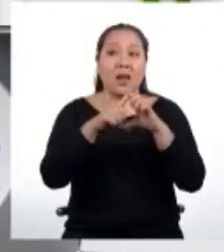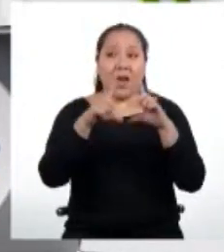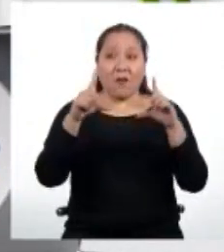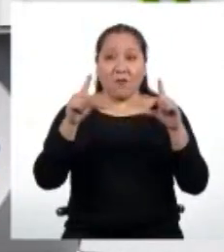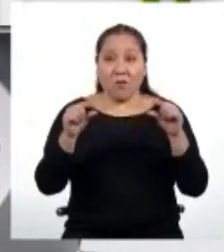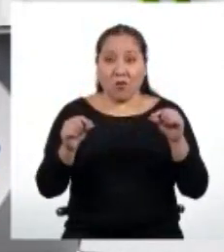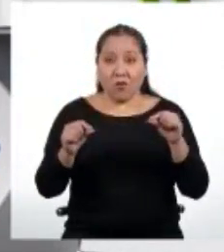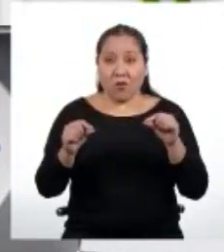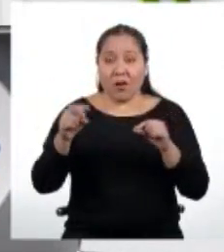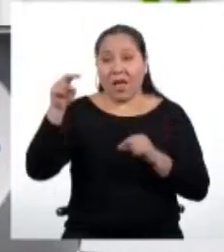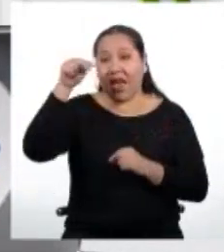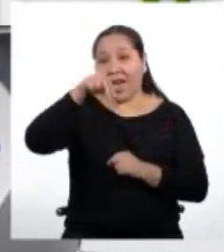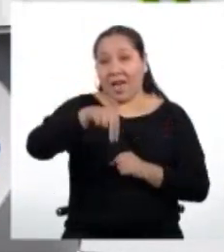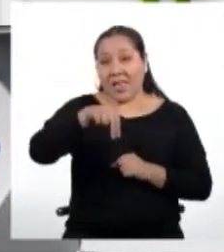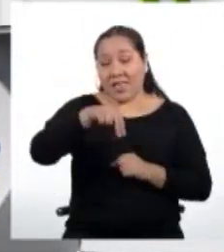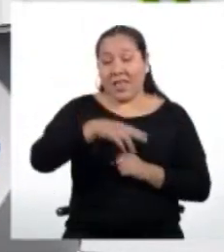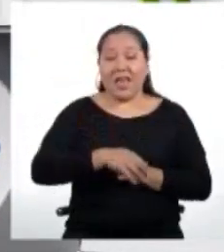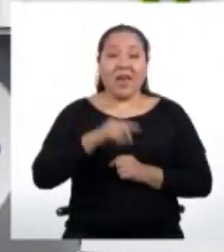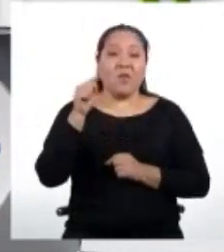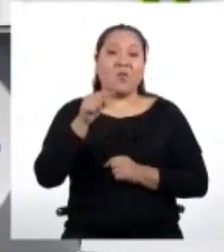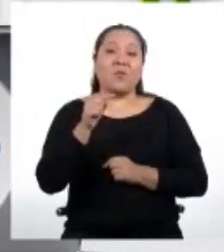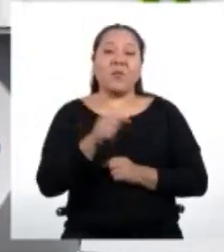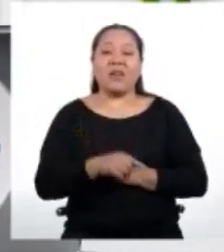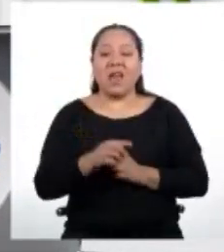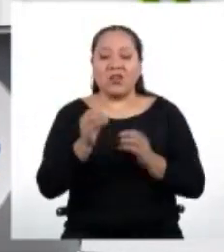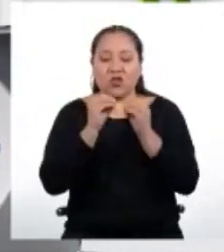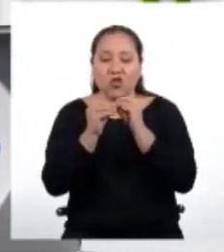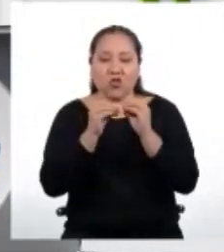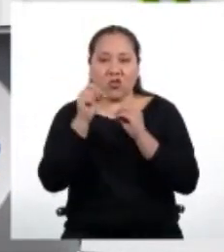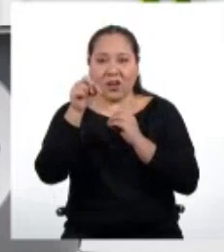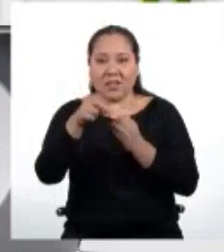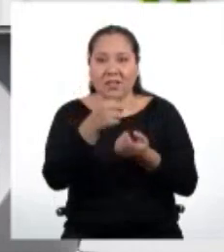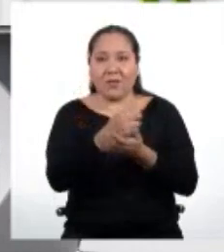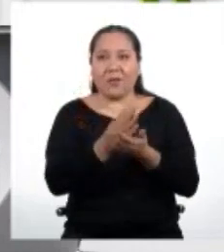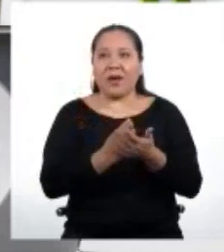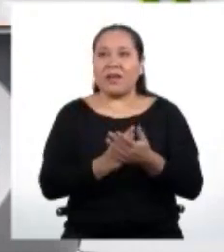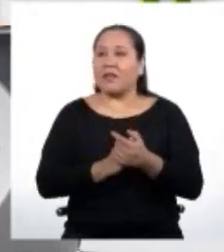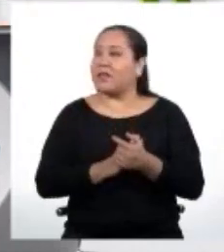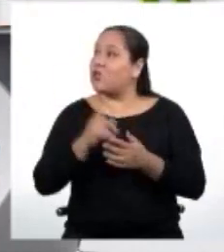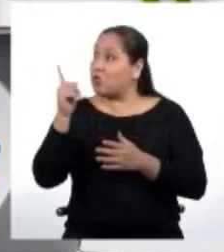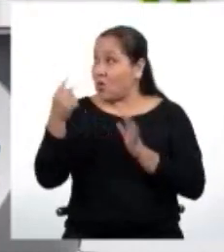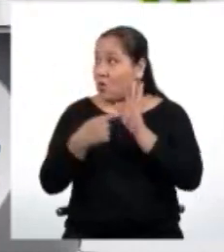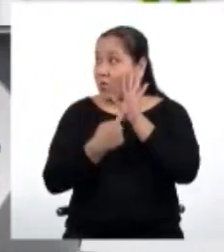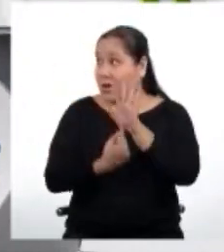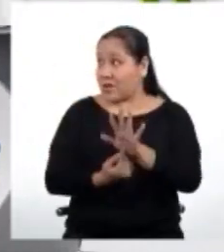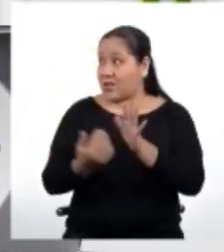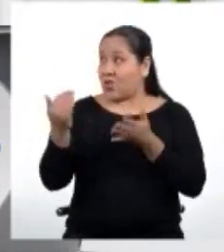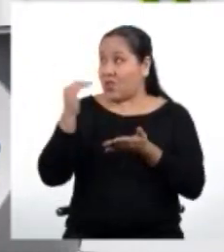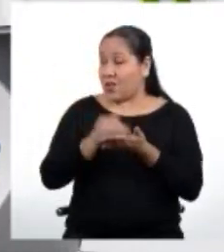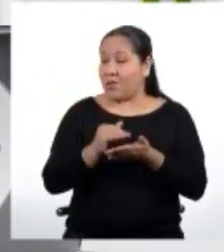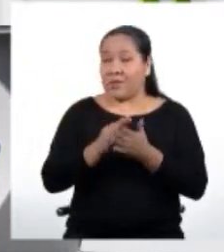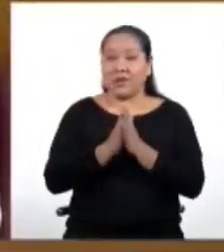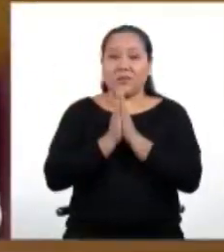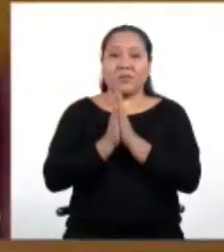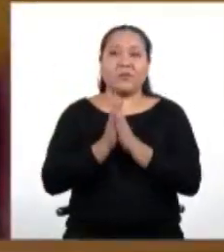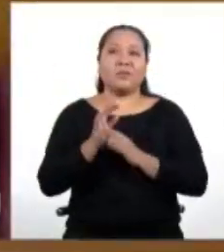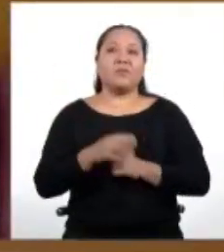del término enésimo para resolver esta primera parte de la situación. ¿Nos la muestras otra vez, profesor?